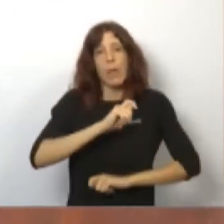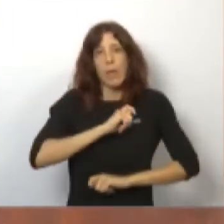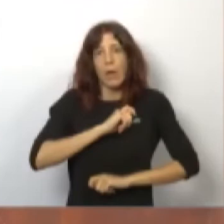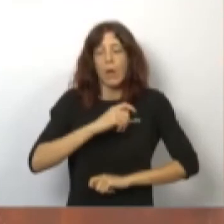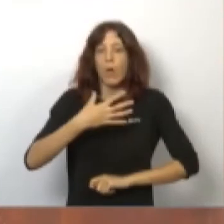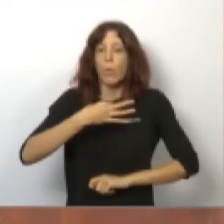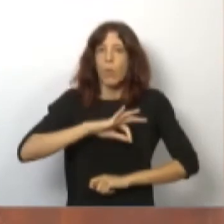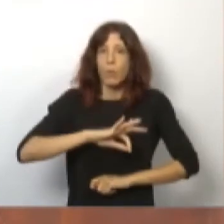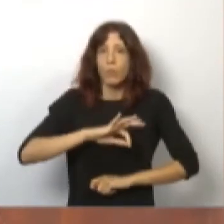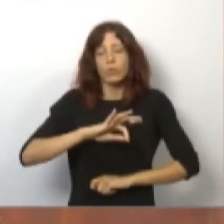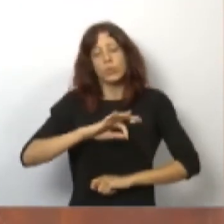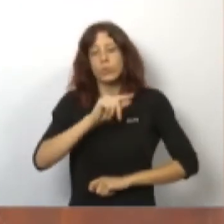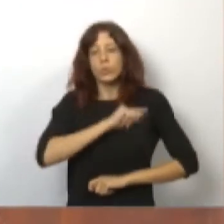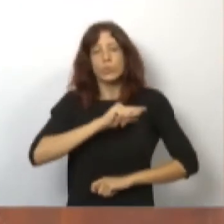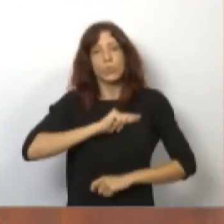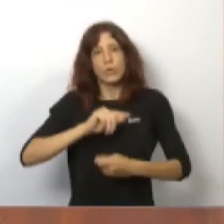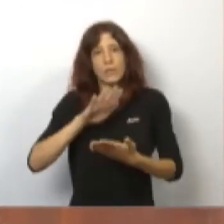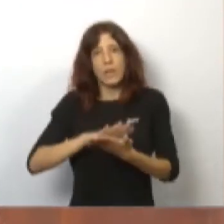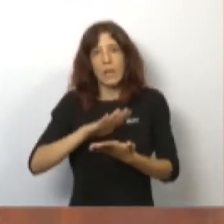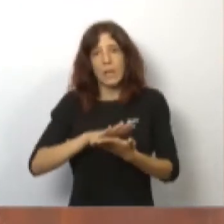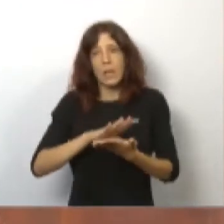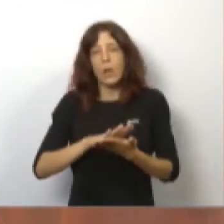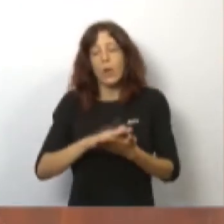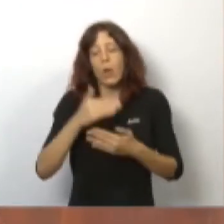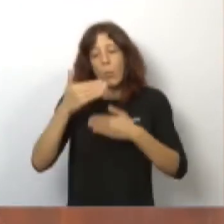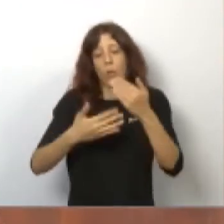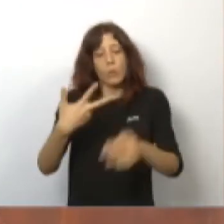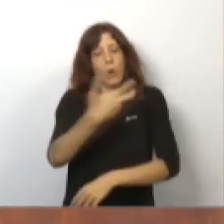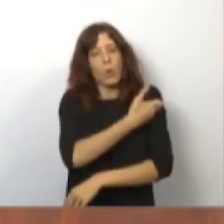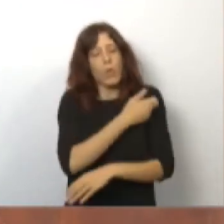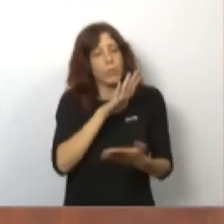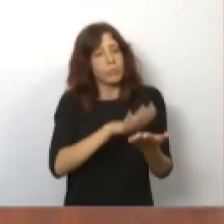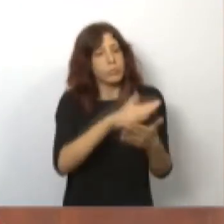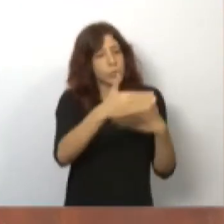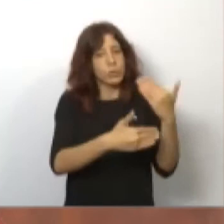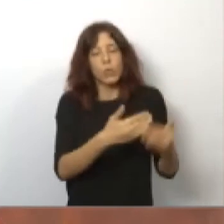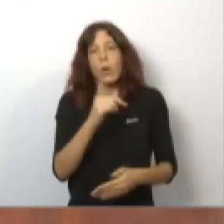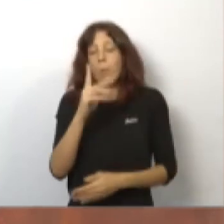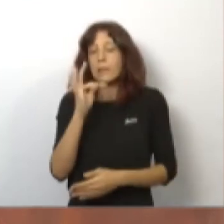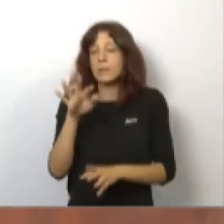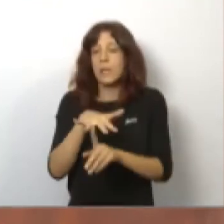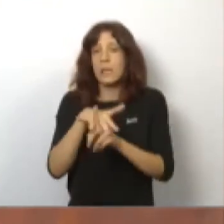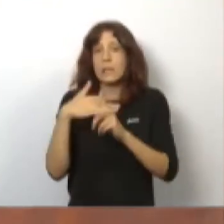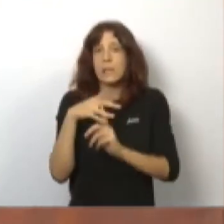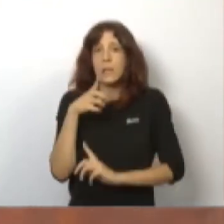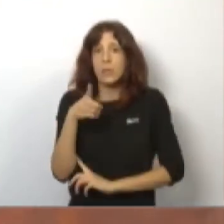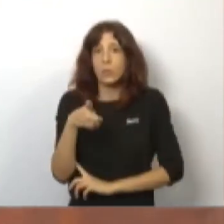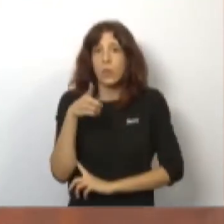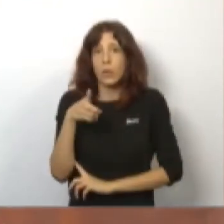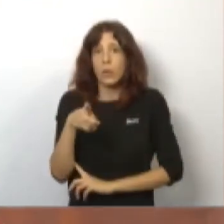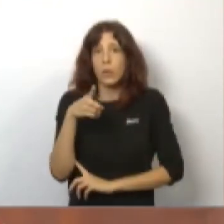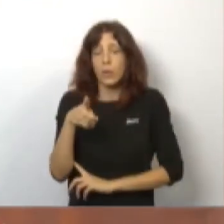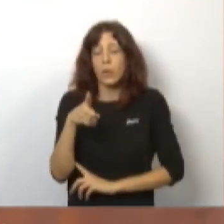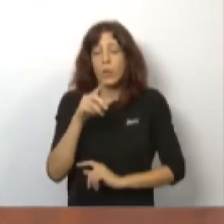personas. Con estas medidas Segorbe puede continuar con los actos alternativos programados para la última semana de